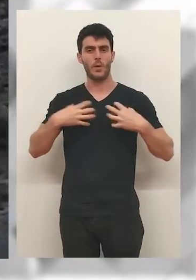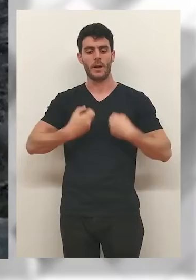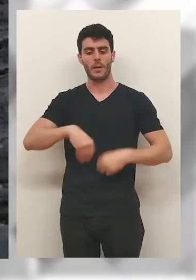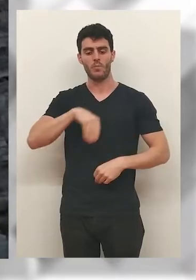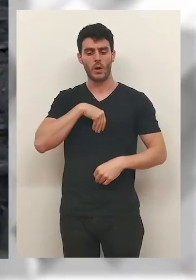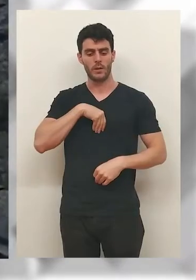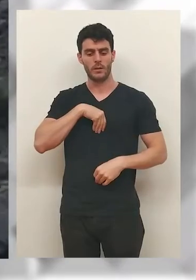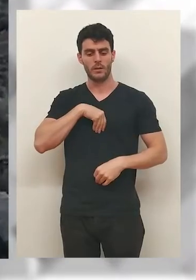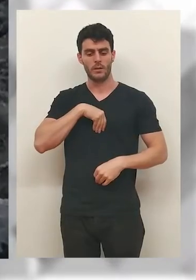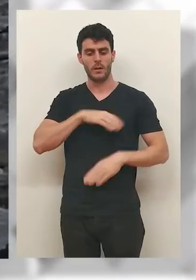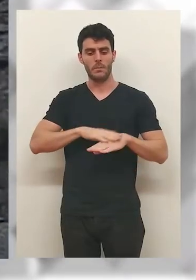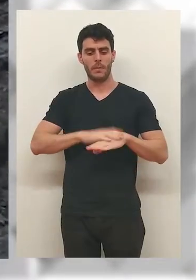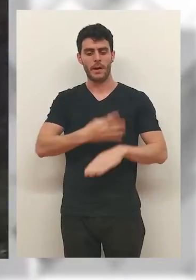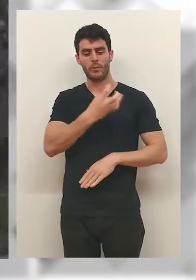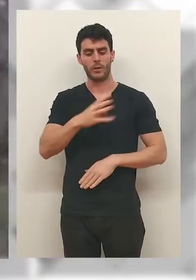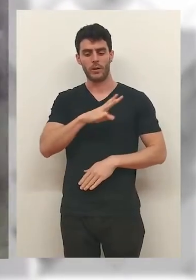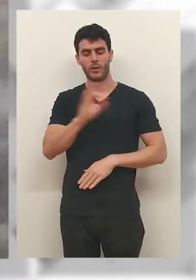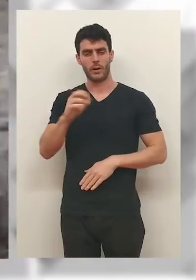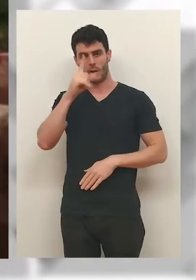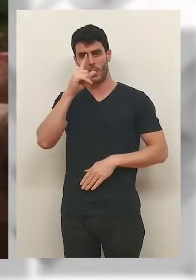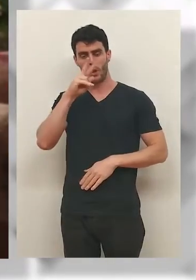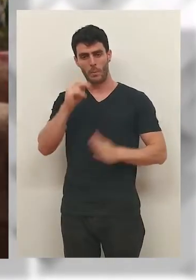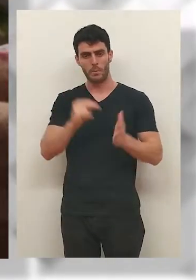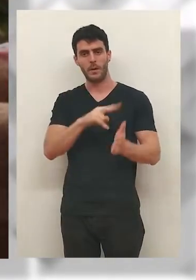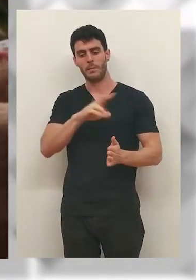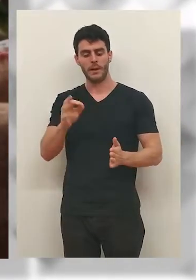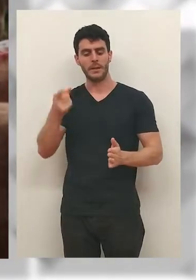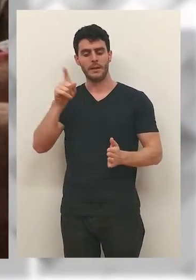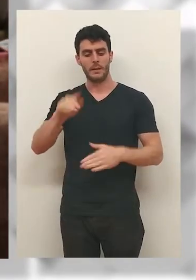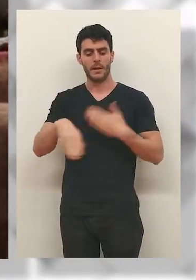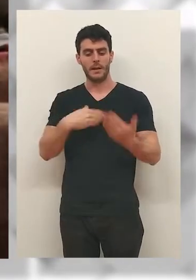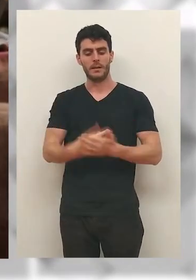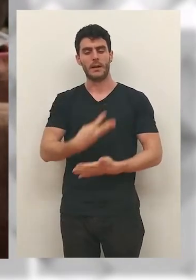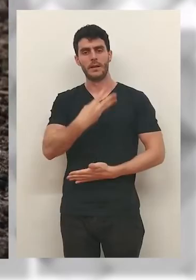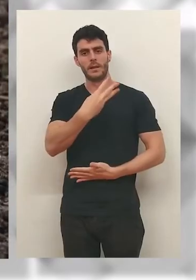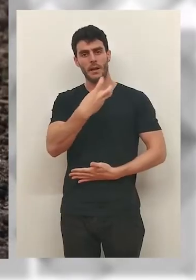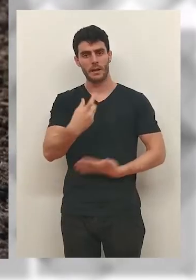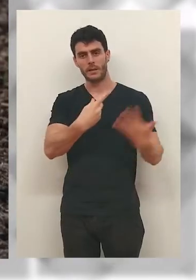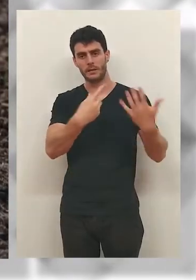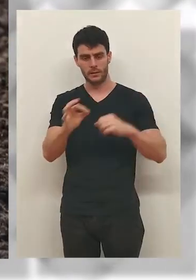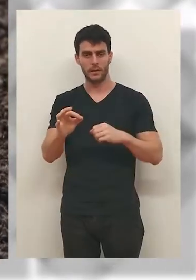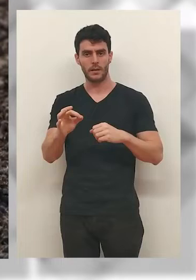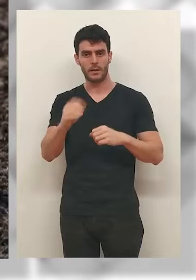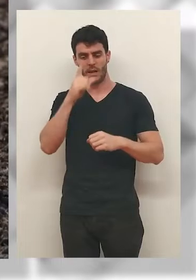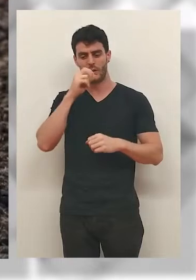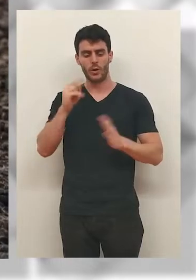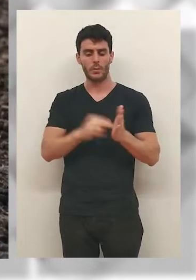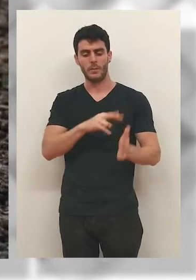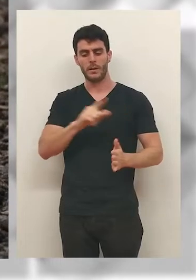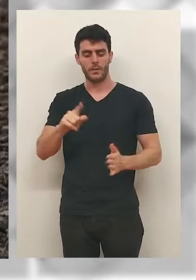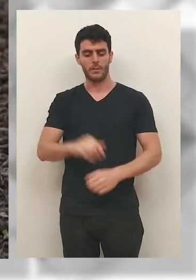630 ovejas muertas, para bajar a 430 en 2020 y disminuir hasta 360